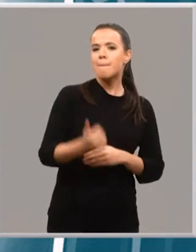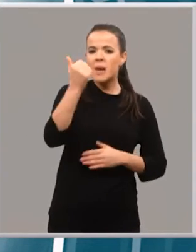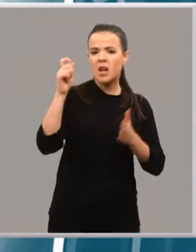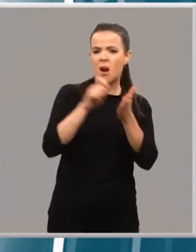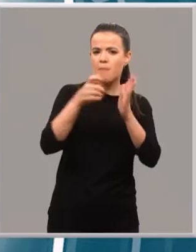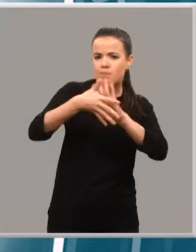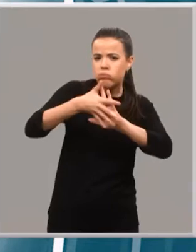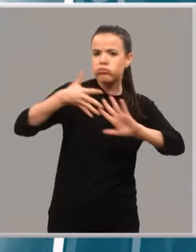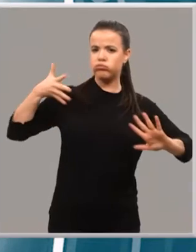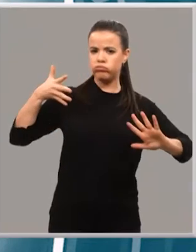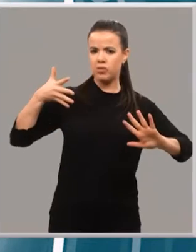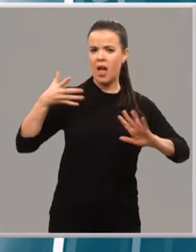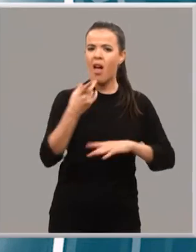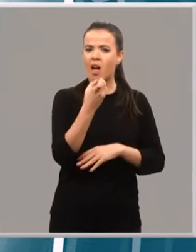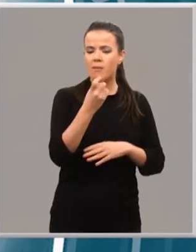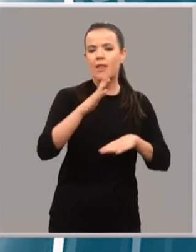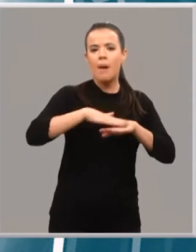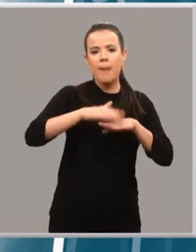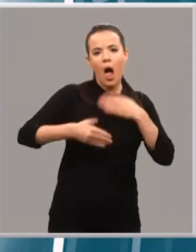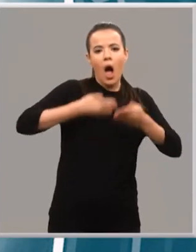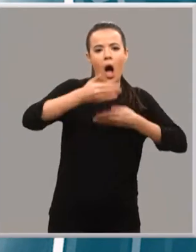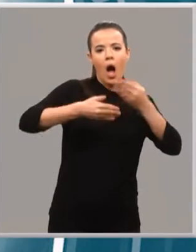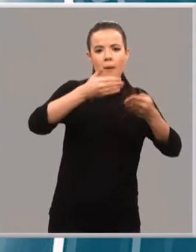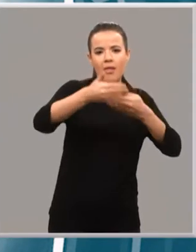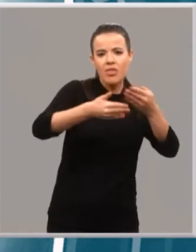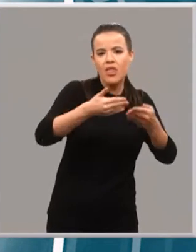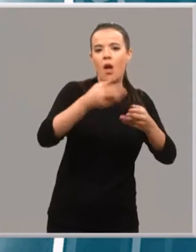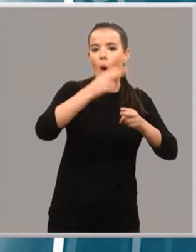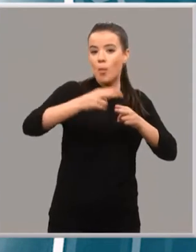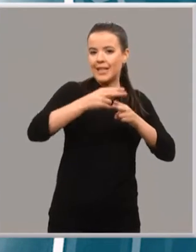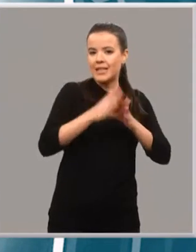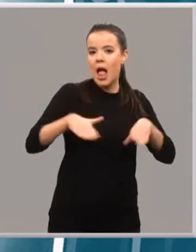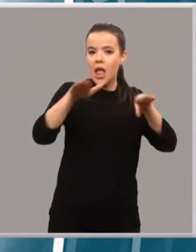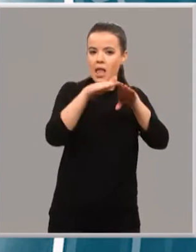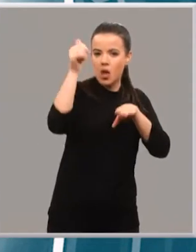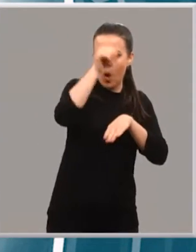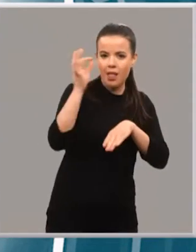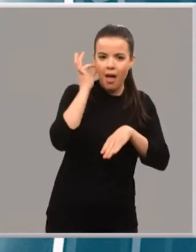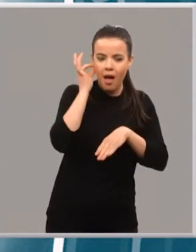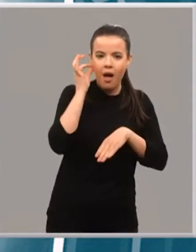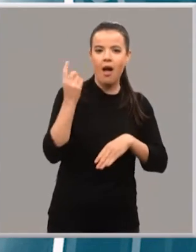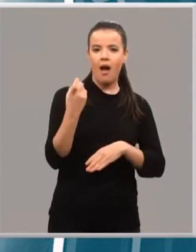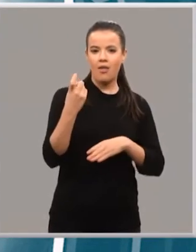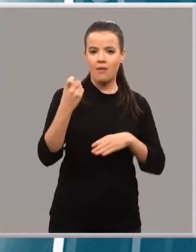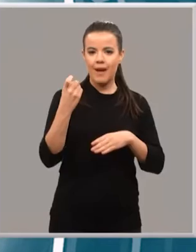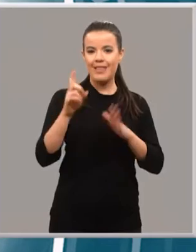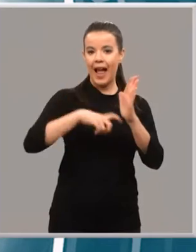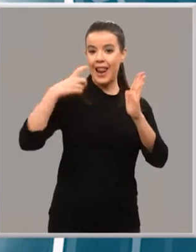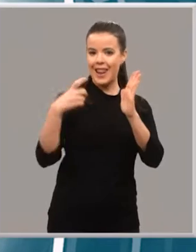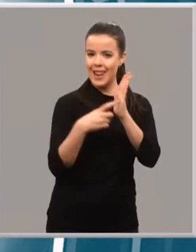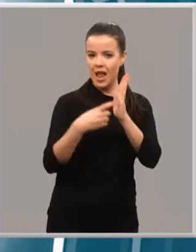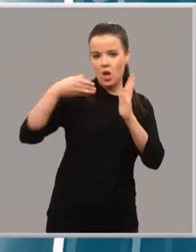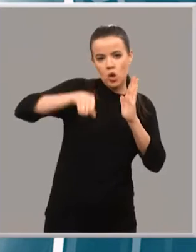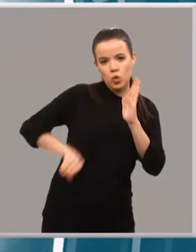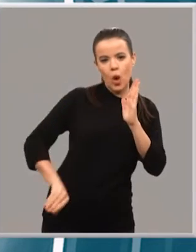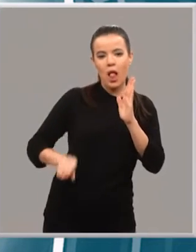más rapidez en el avance de las políticas de igualdad y hace falta impulsar de una vez por todas una ley de igualdad salarial